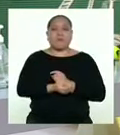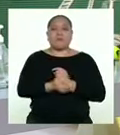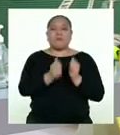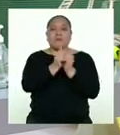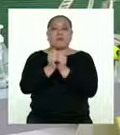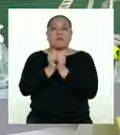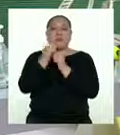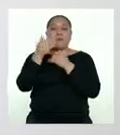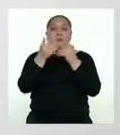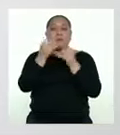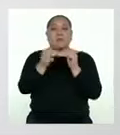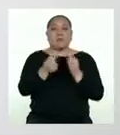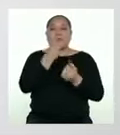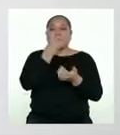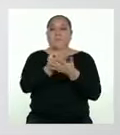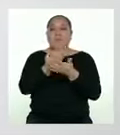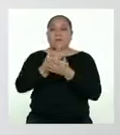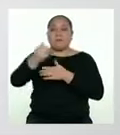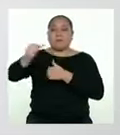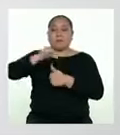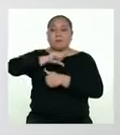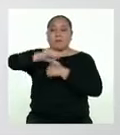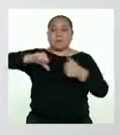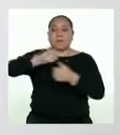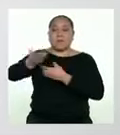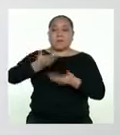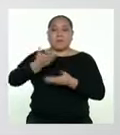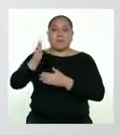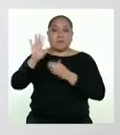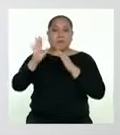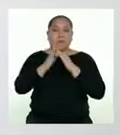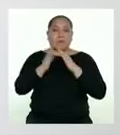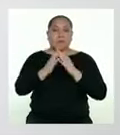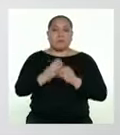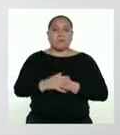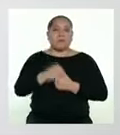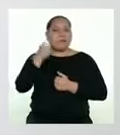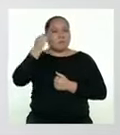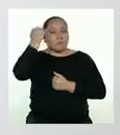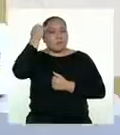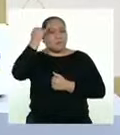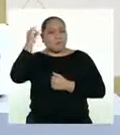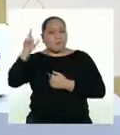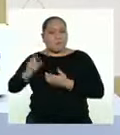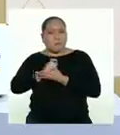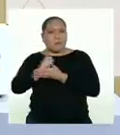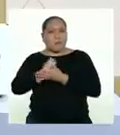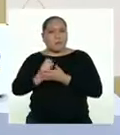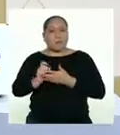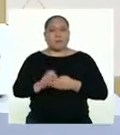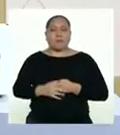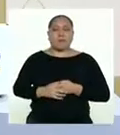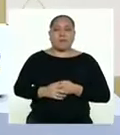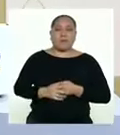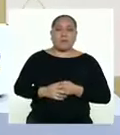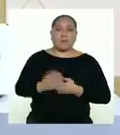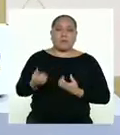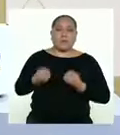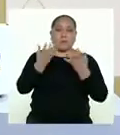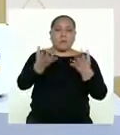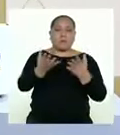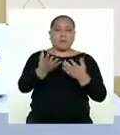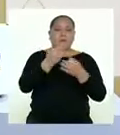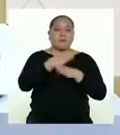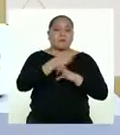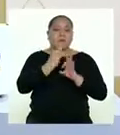buena convivencia en casa. ¿Y cuál es la intención del autor? ¿Qué buscaba lograr? Darles herramientas a las